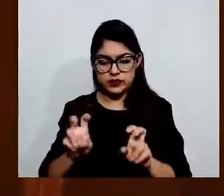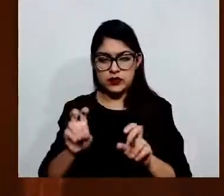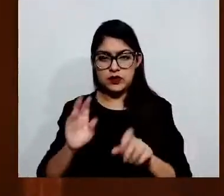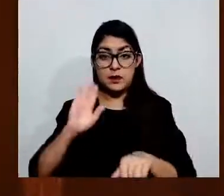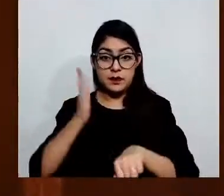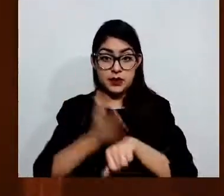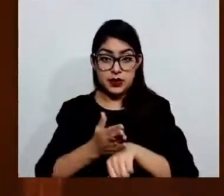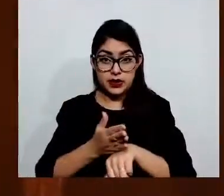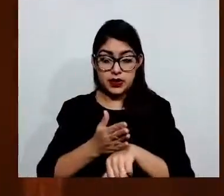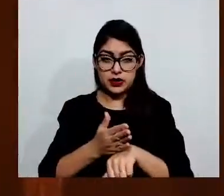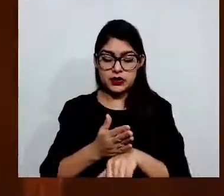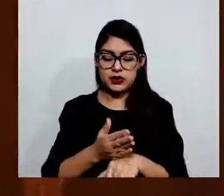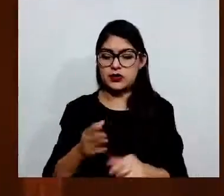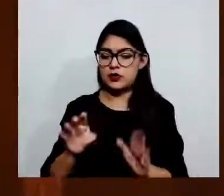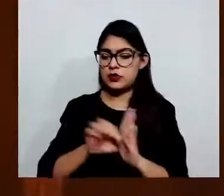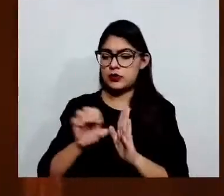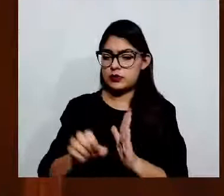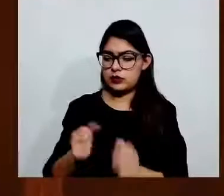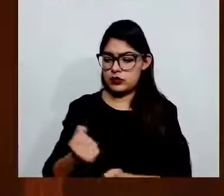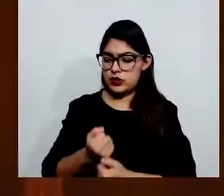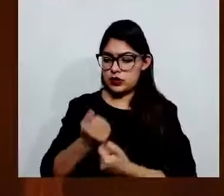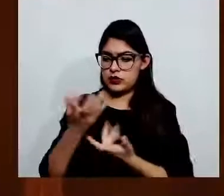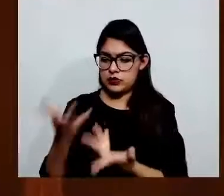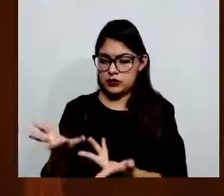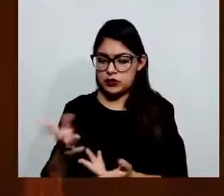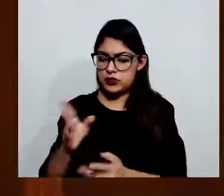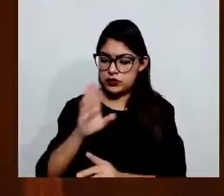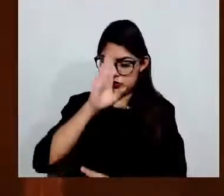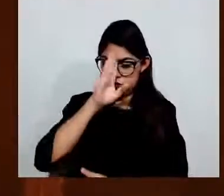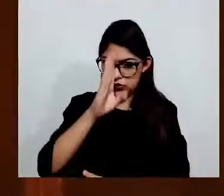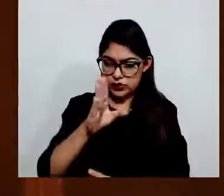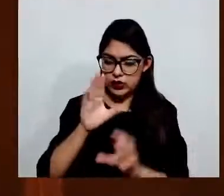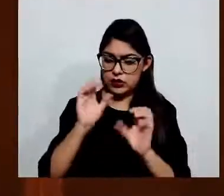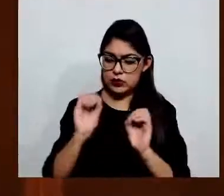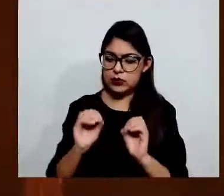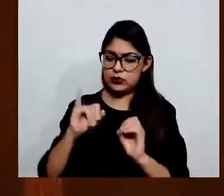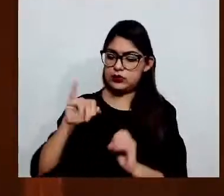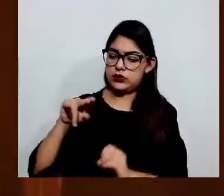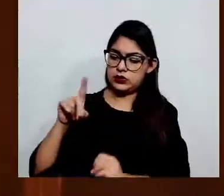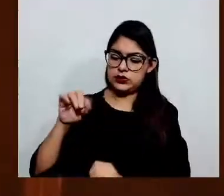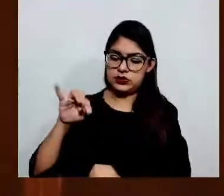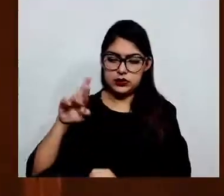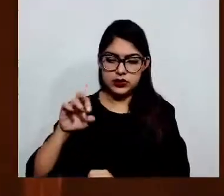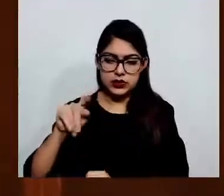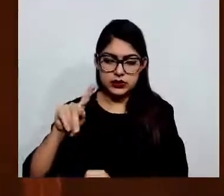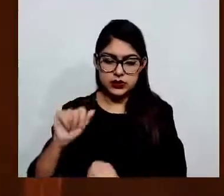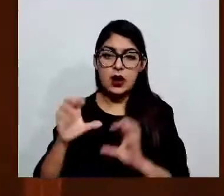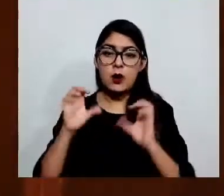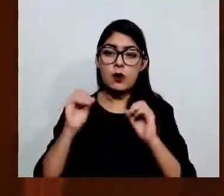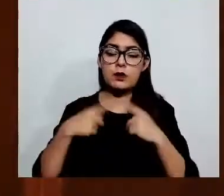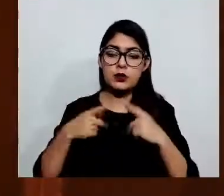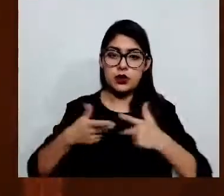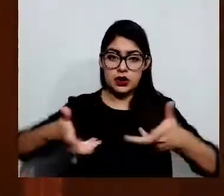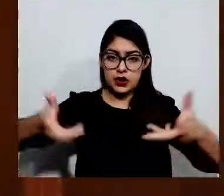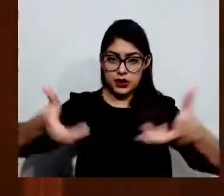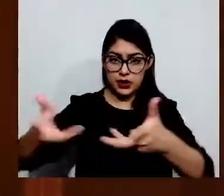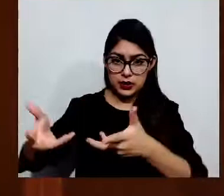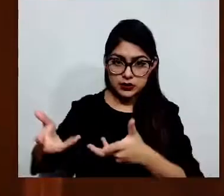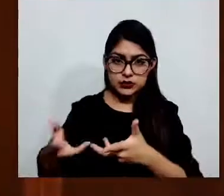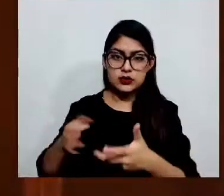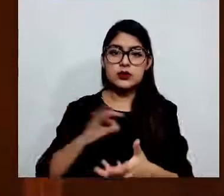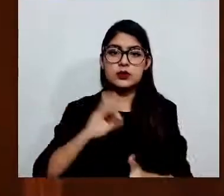o indirecta o toda acción ejecutada y que pueda implicar ofensa o